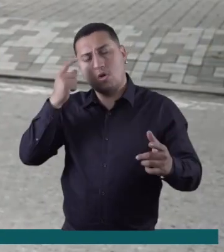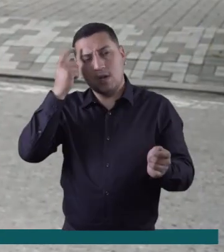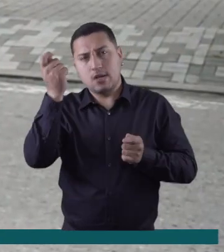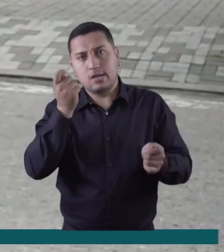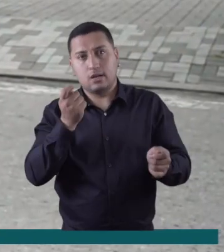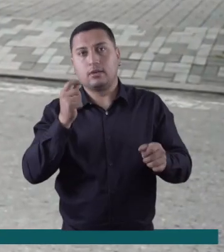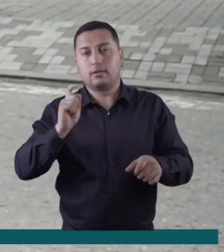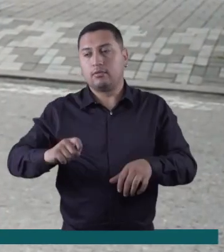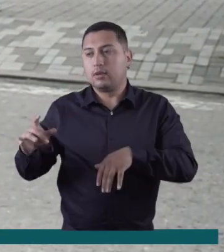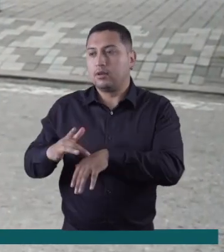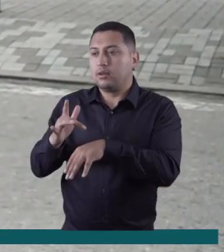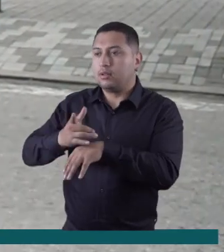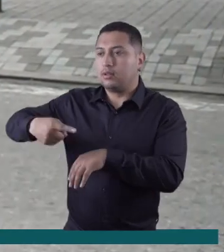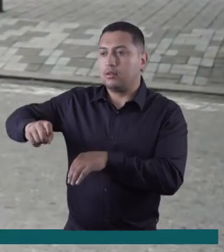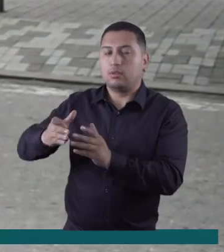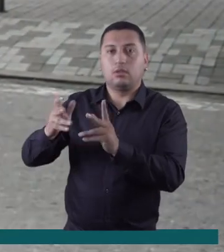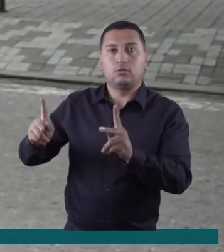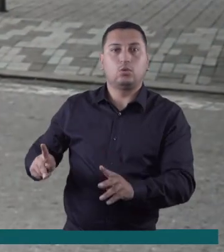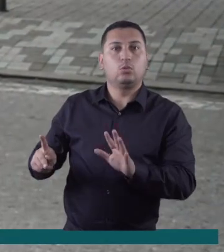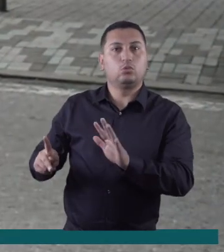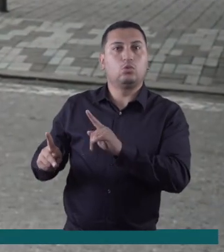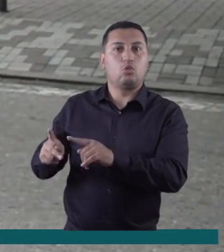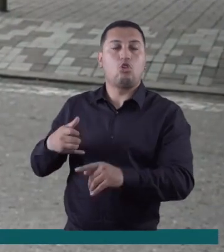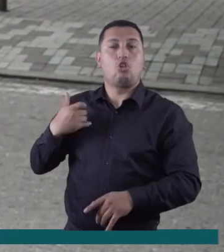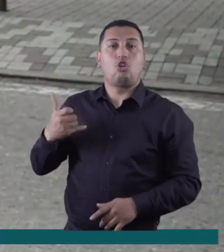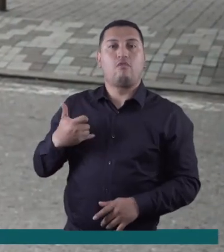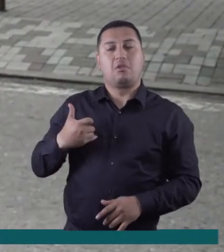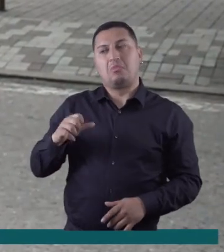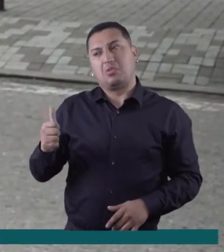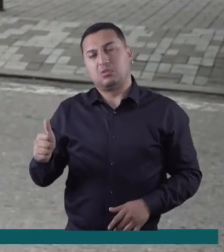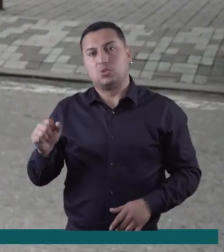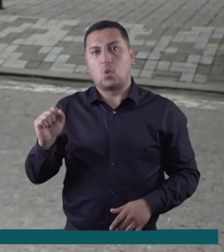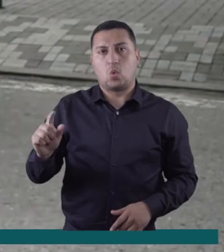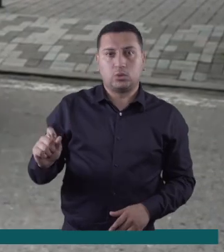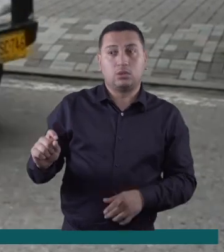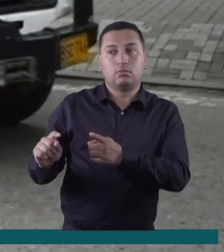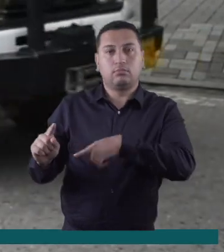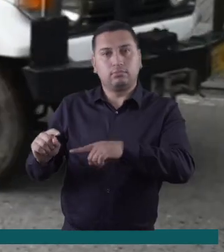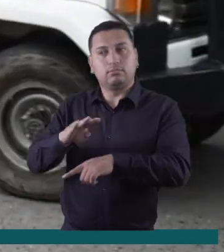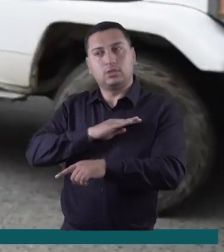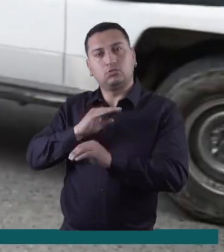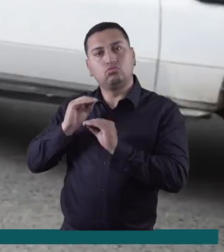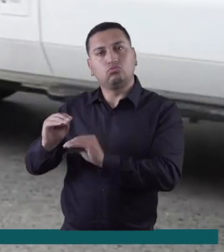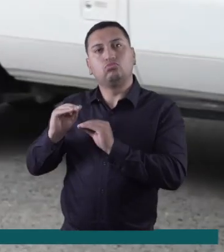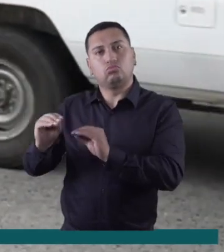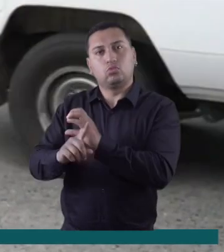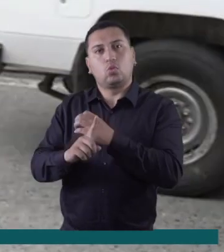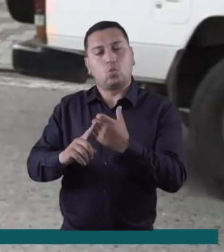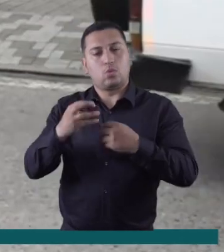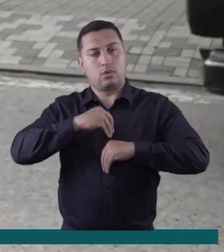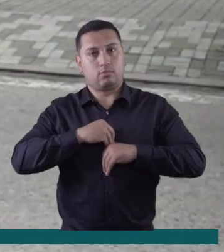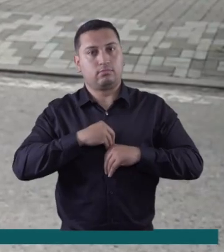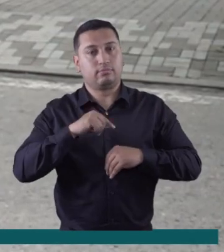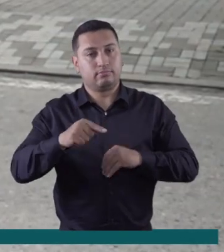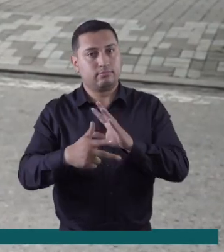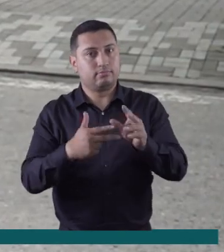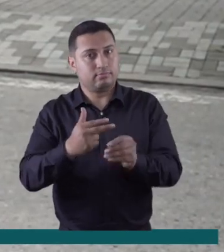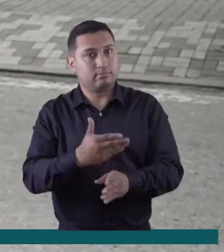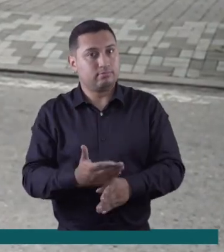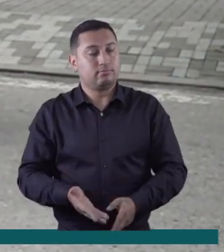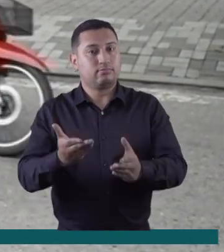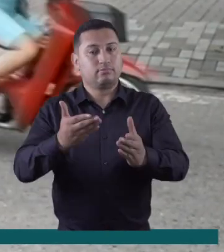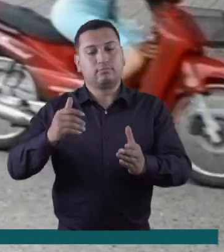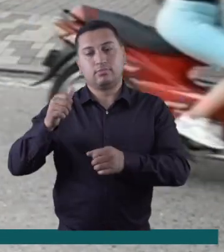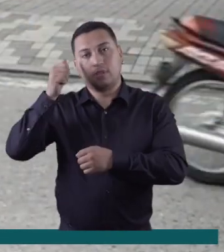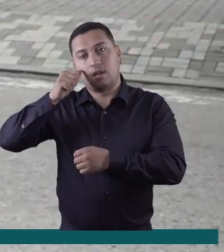corto y mediano plazo, está el de incentivar en los jóvenes estudiantes de los últimos años de bachillerato acerca de la cultura vial.